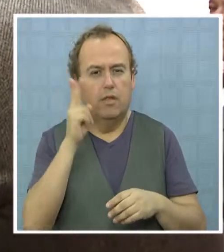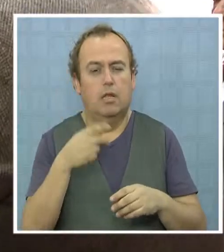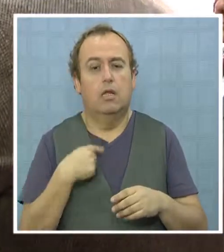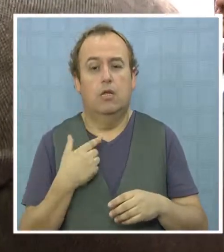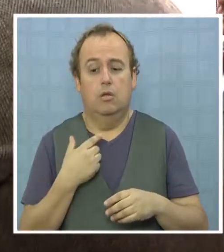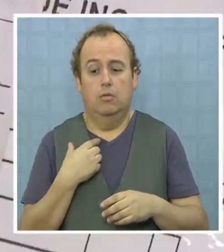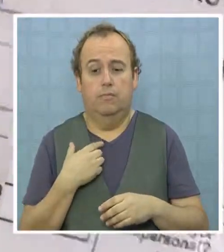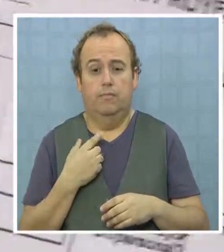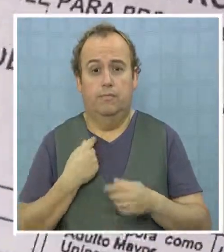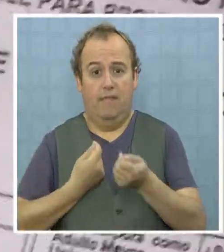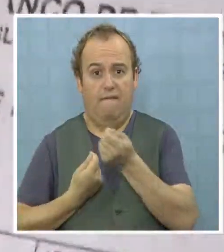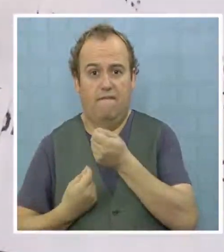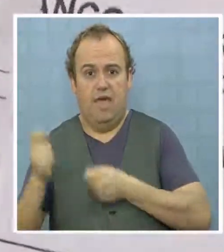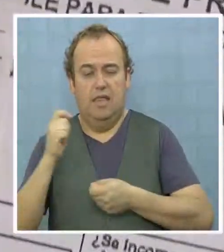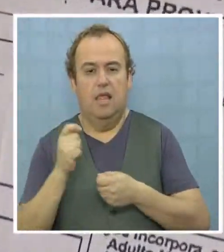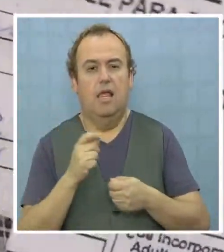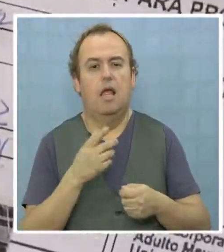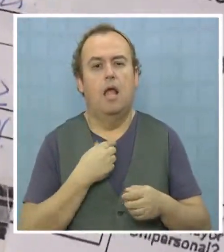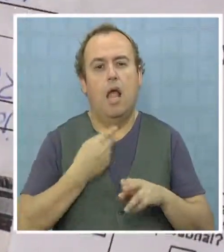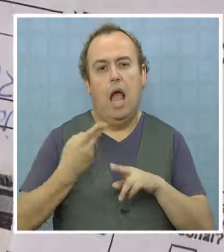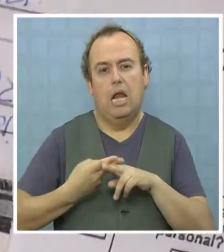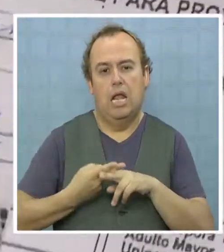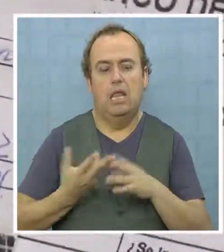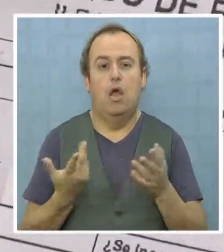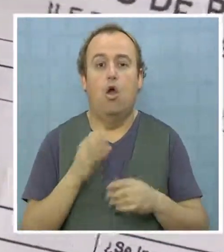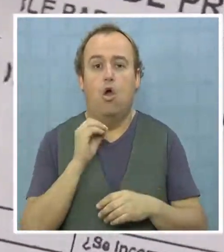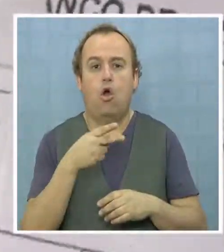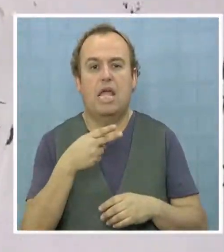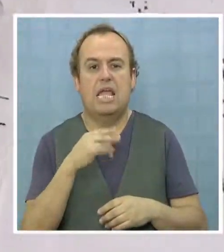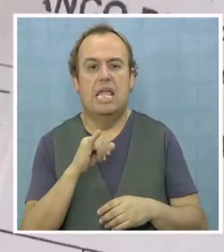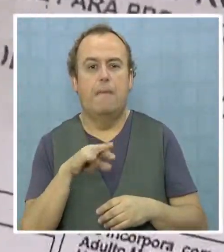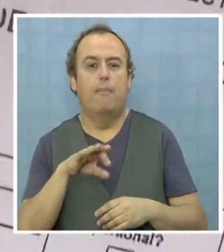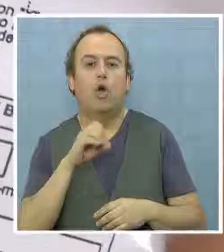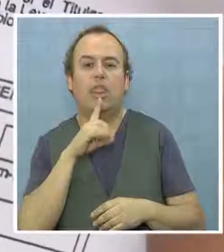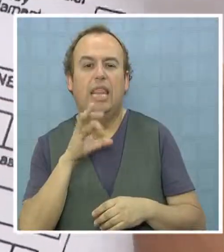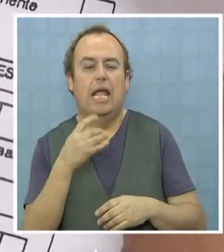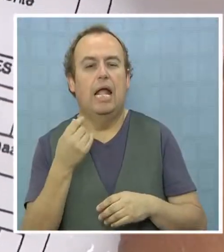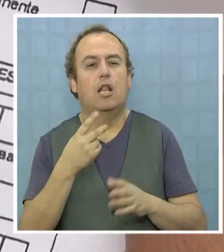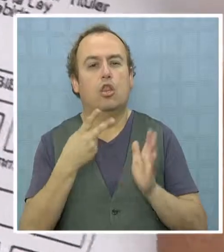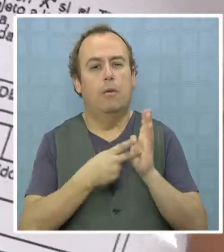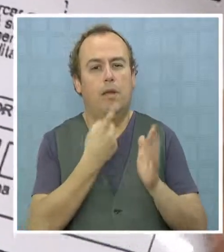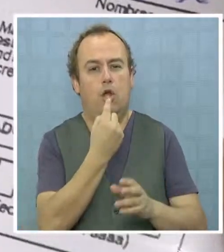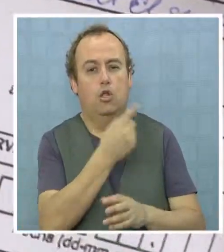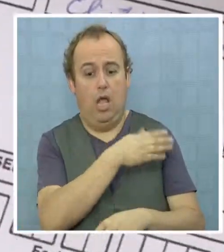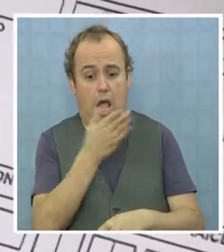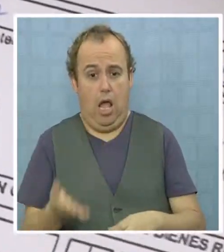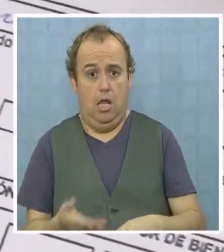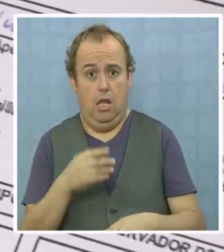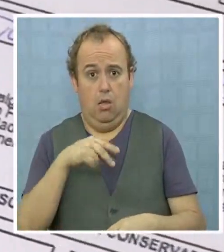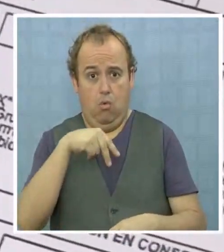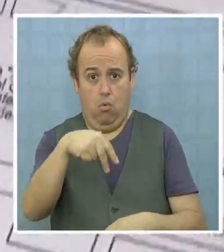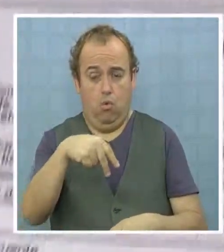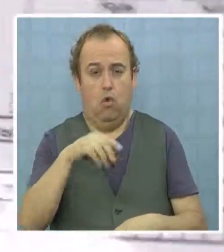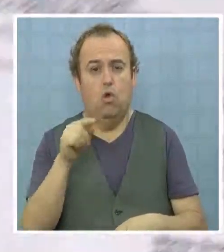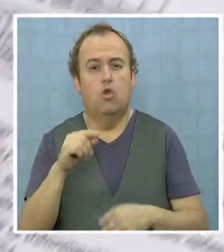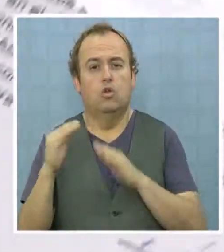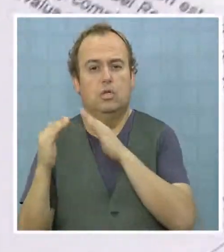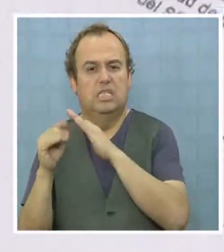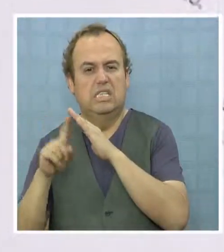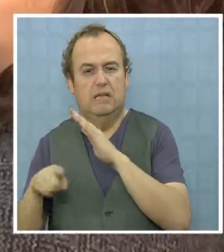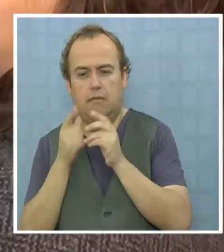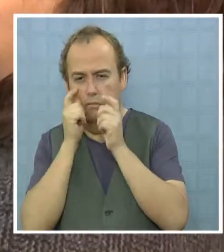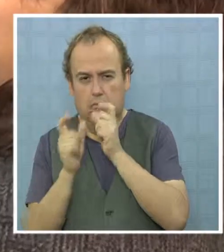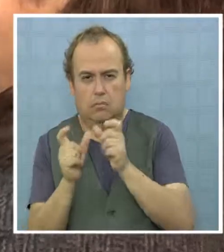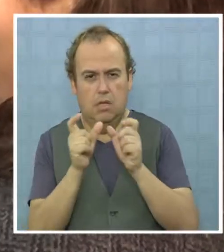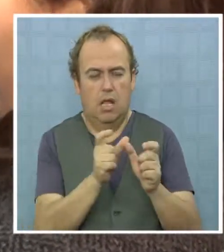que es la prohibición de venta, prohibición de arrendar e hipoteca. Desde 2011 y hasta junio de este año, el Servio ha fiscalizado 3.000